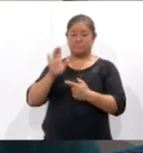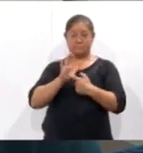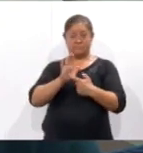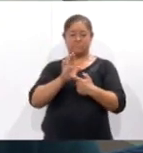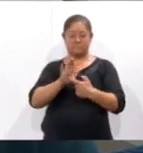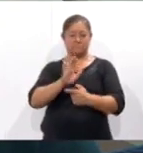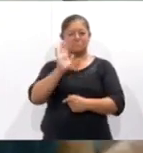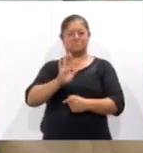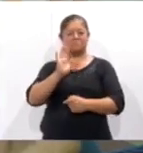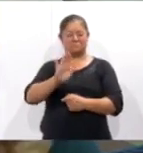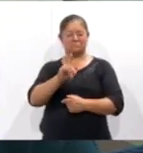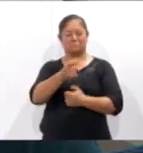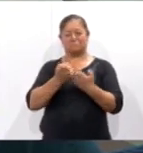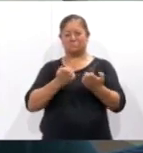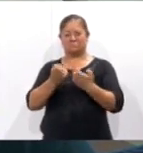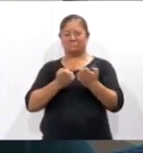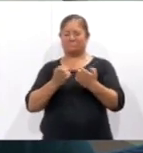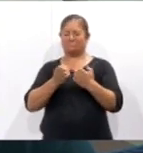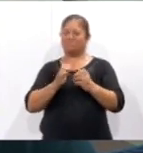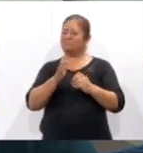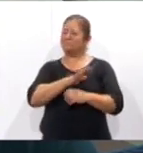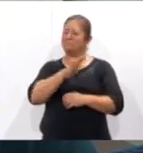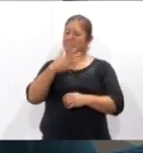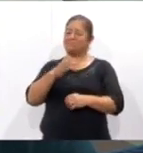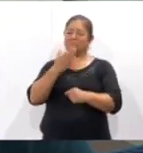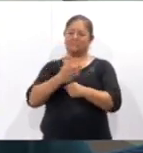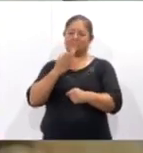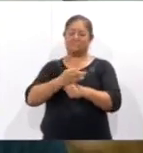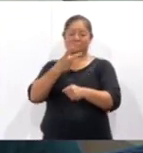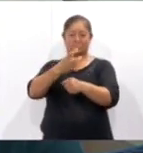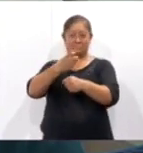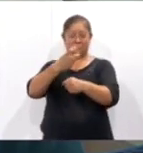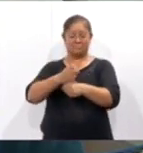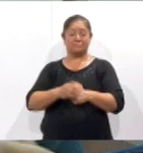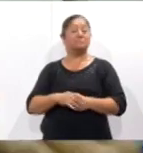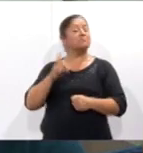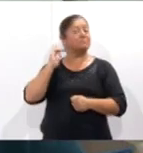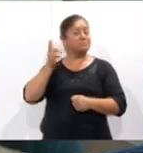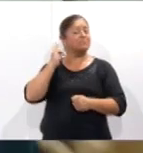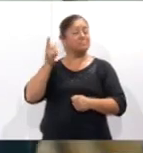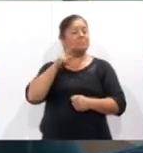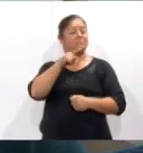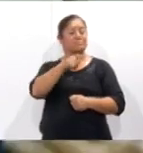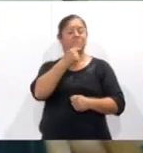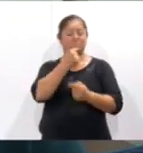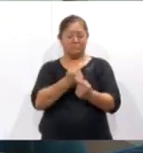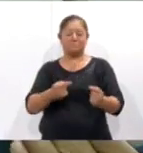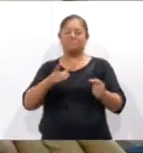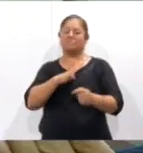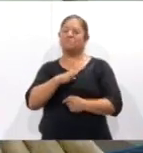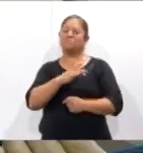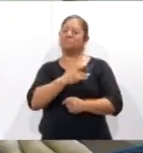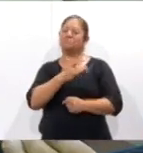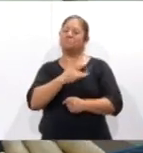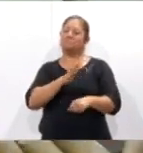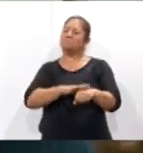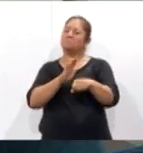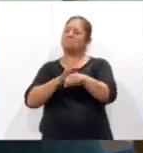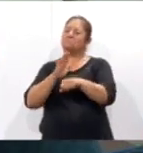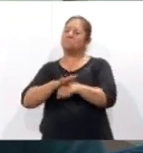general, y pues aquí ya es nuestra segunda presentación, y esperemos pues tener más y los niños vayan sintiendo más propiedad